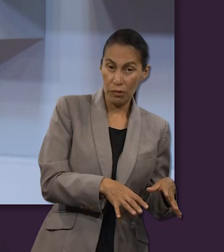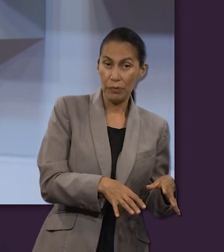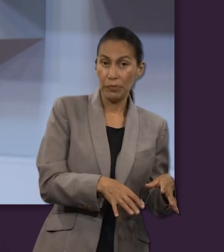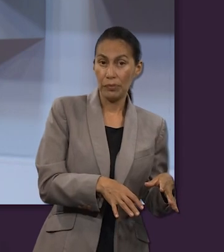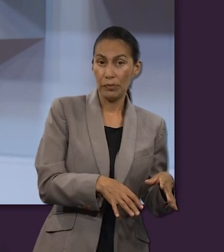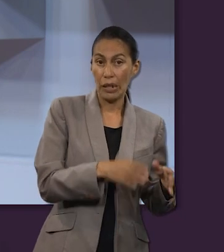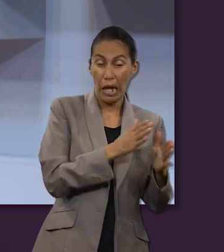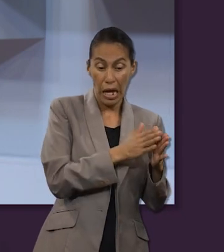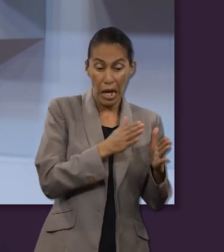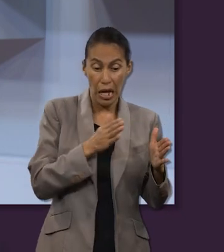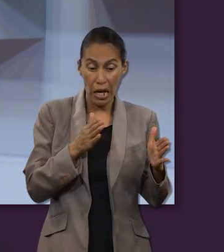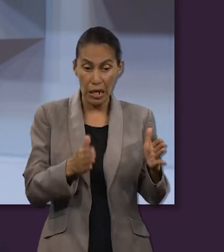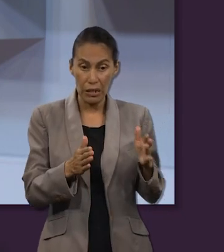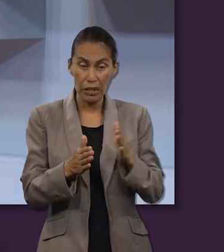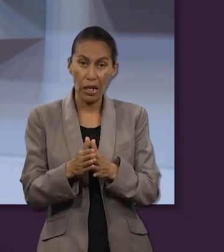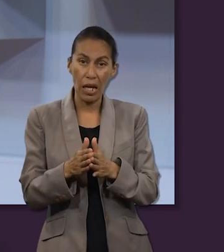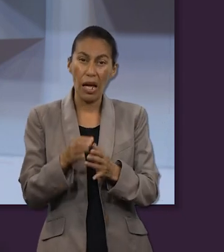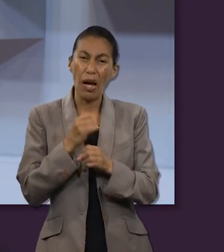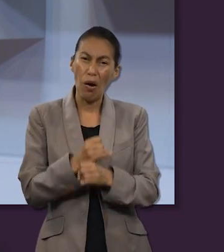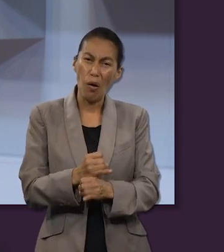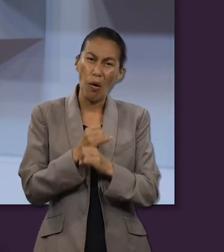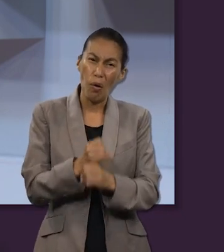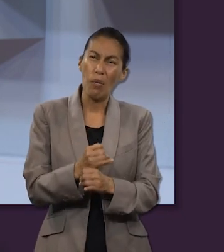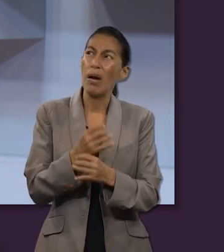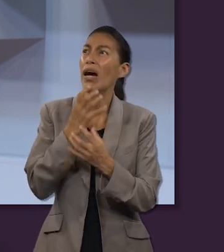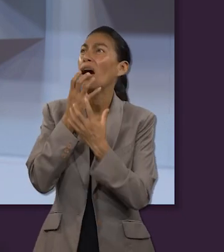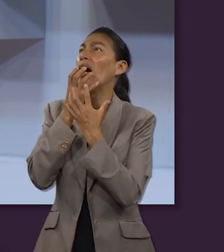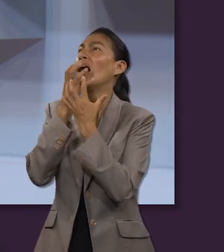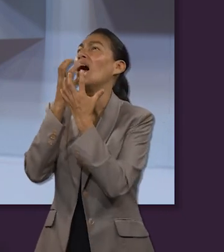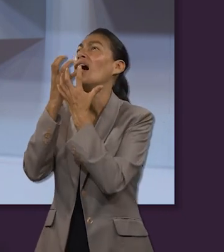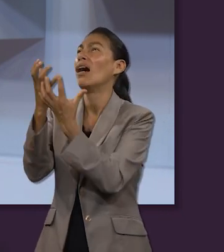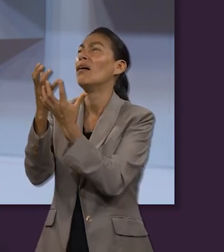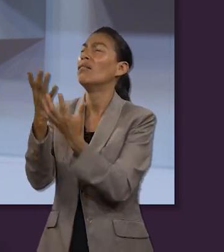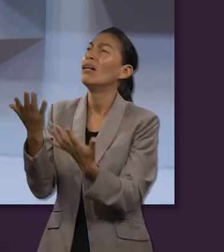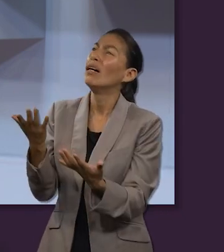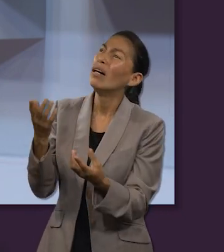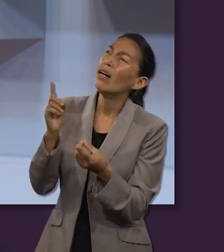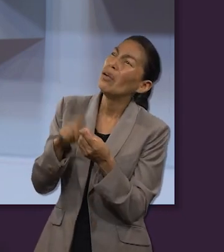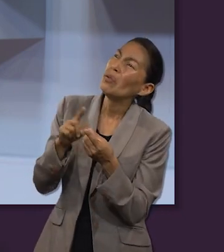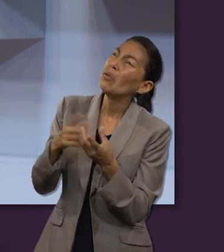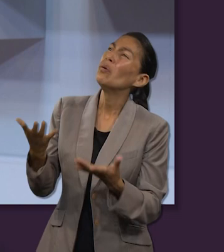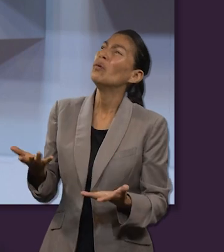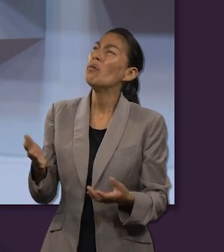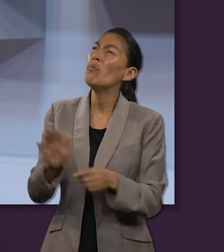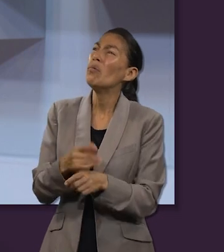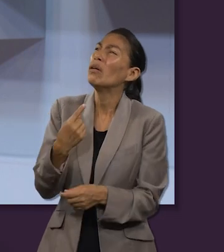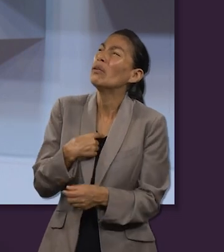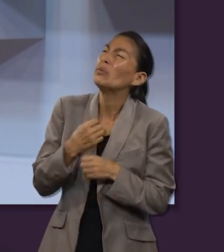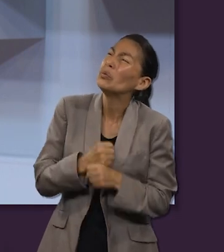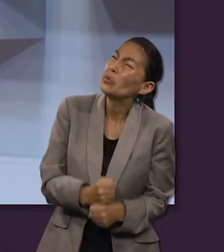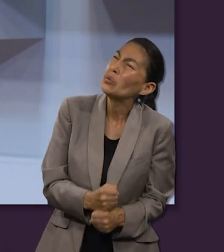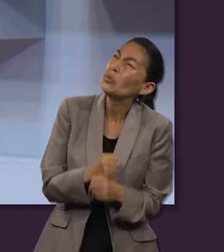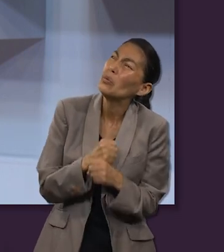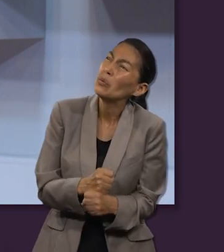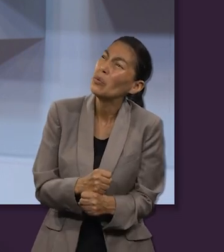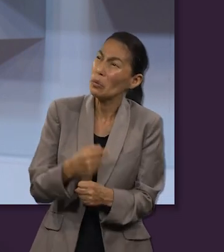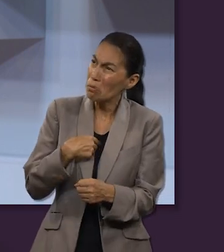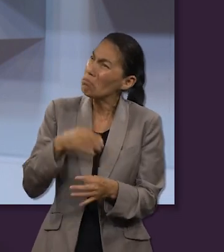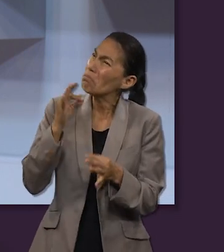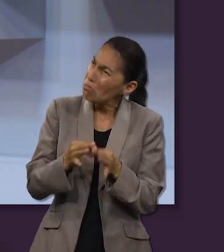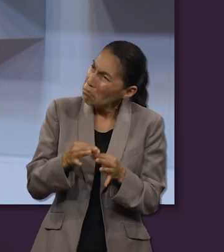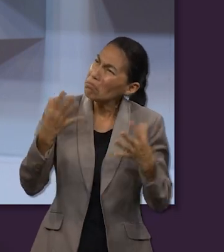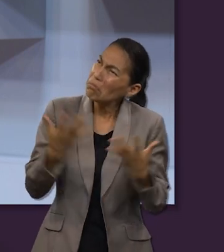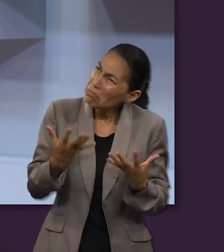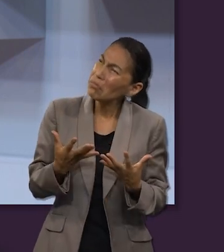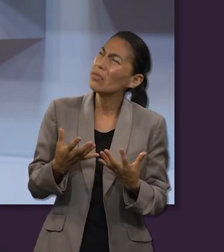sus hijos hasta Job que está clamando a Dios dónde está o por qué estoy sufriendo